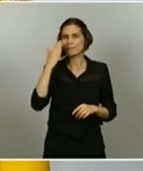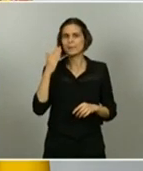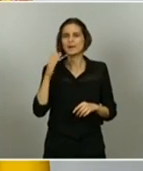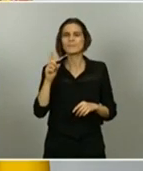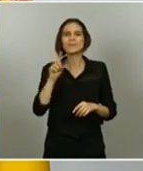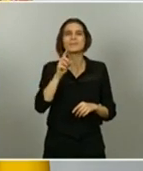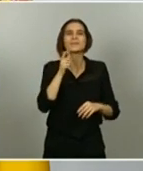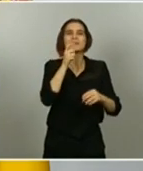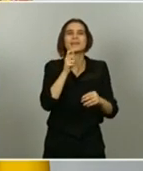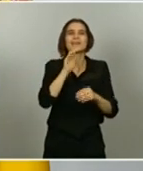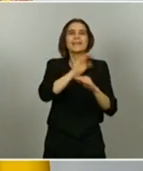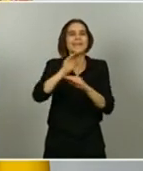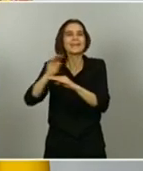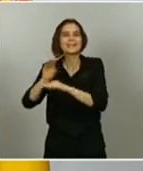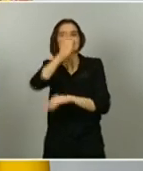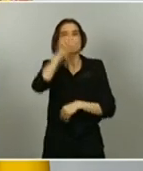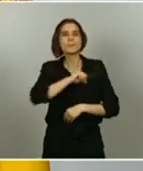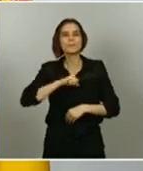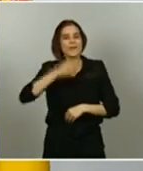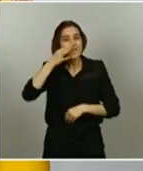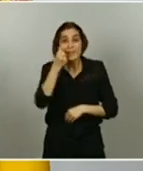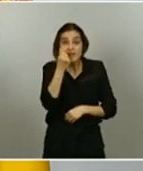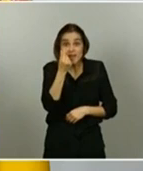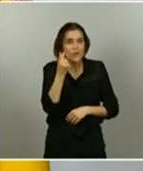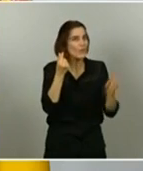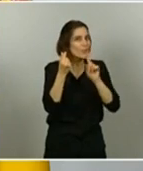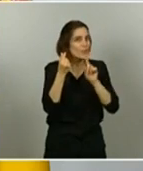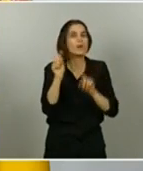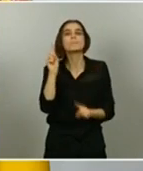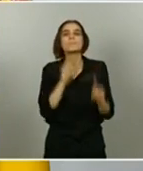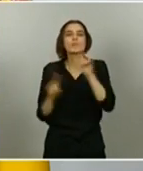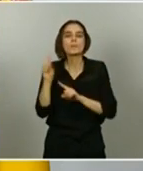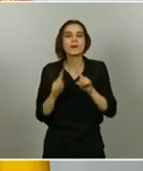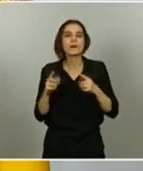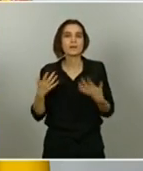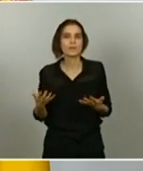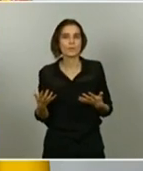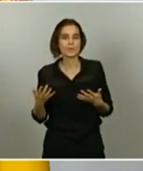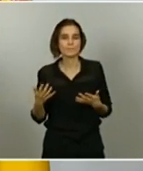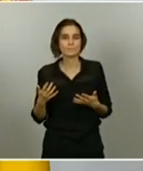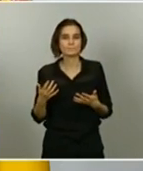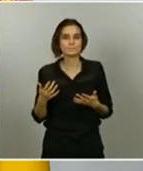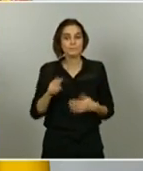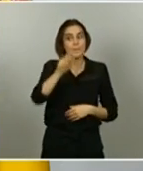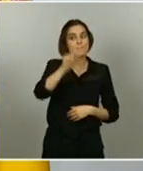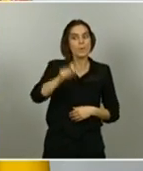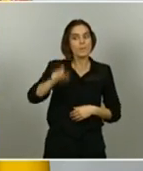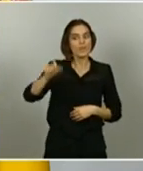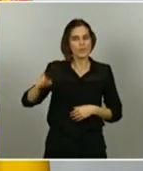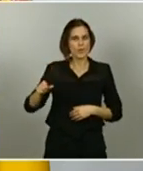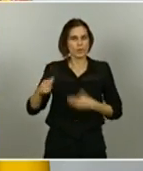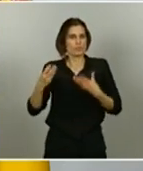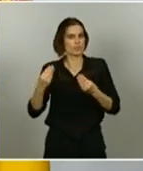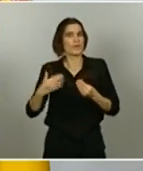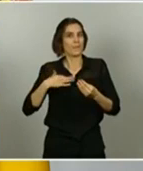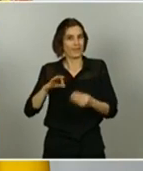no estaba en la cuantía de la prestación, sino en el alto porcentaje de población potencialmente beneficiaria que, en la práctica,